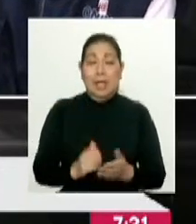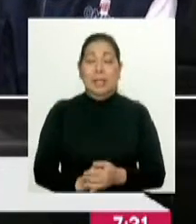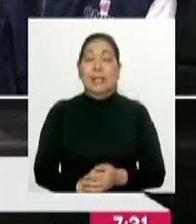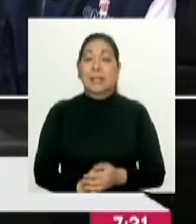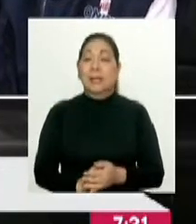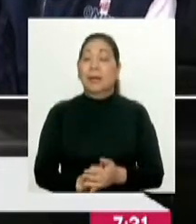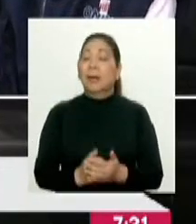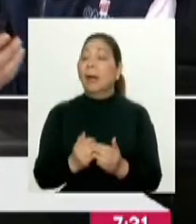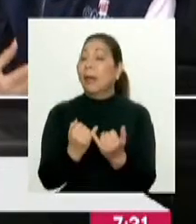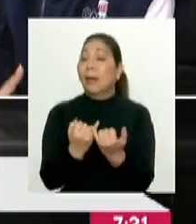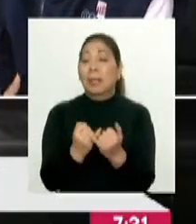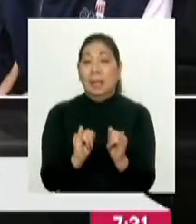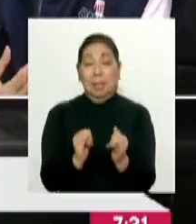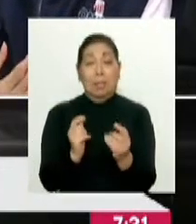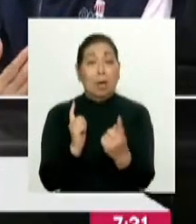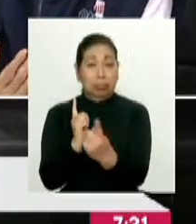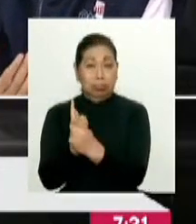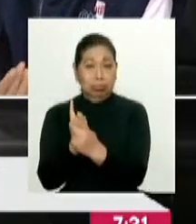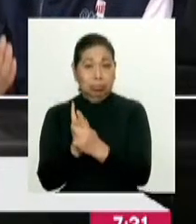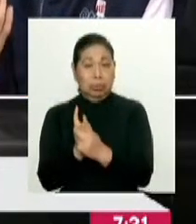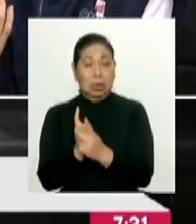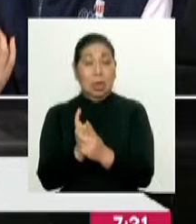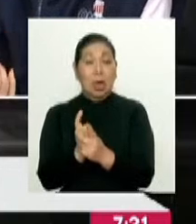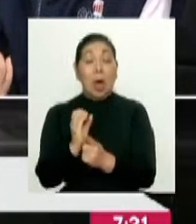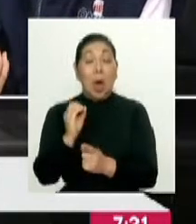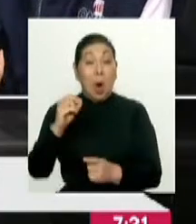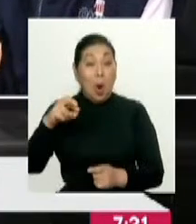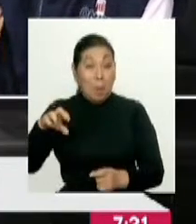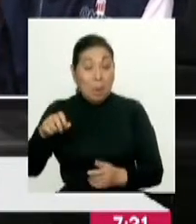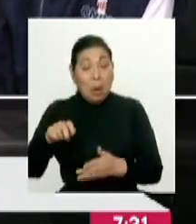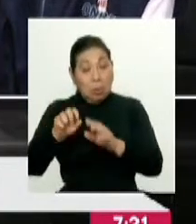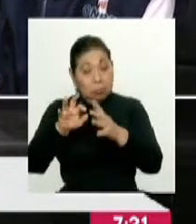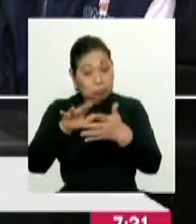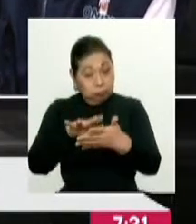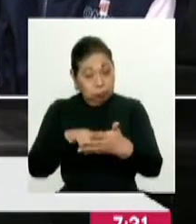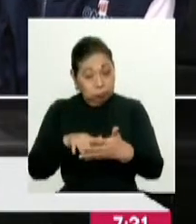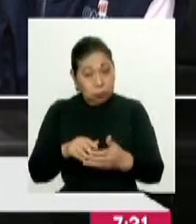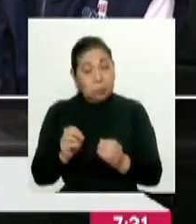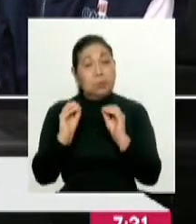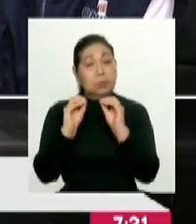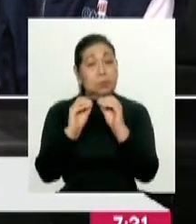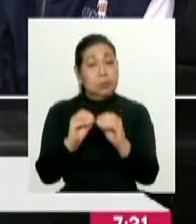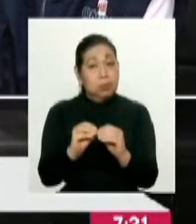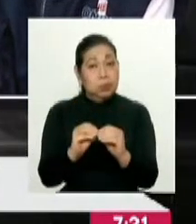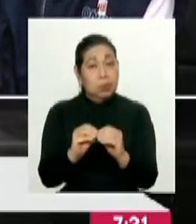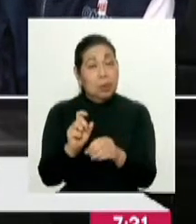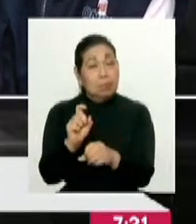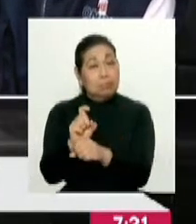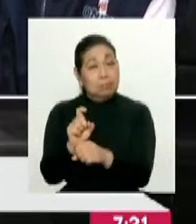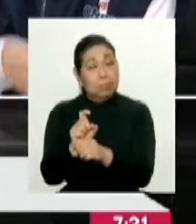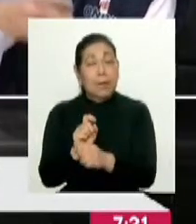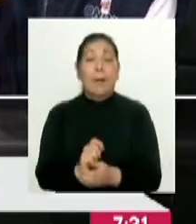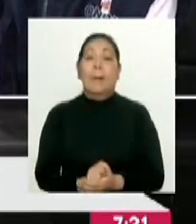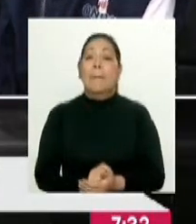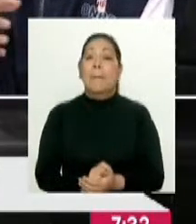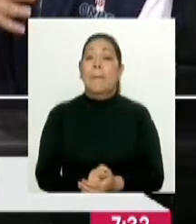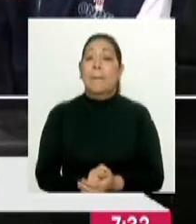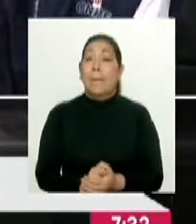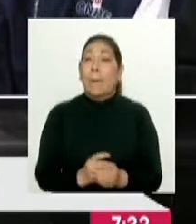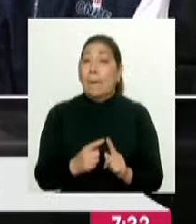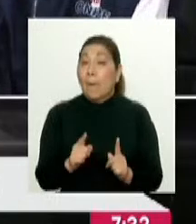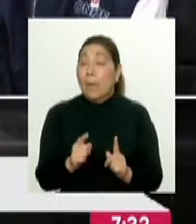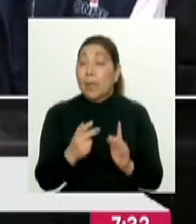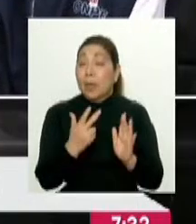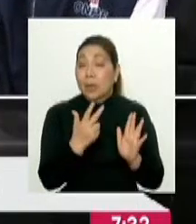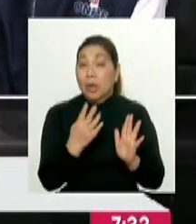independiente, se han acercado a la institución, nos han escrito y hemos facilitado este tipo de capacitaciones. Obviamente, de